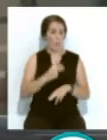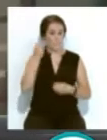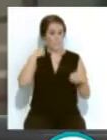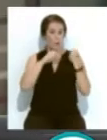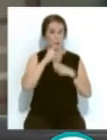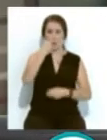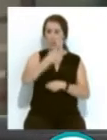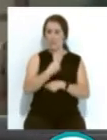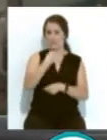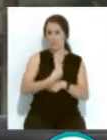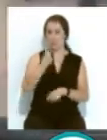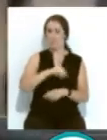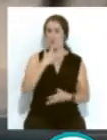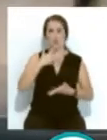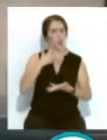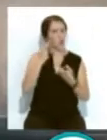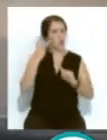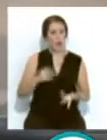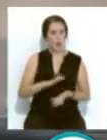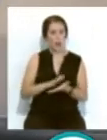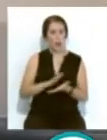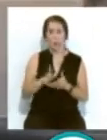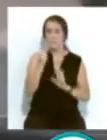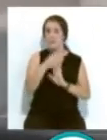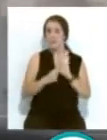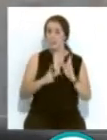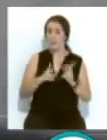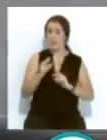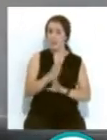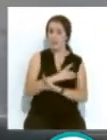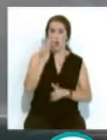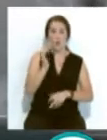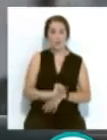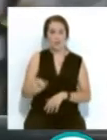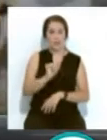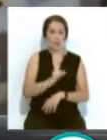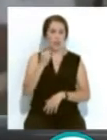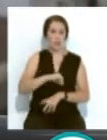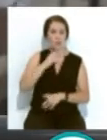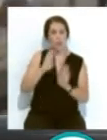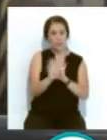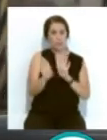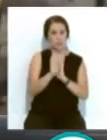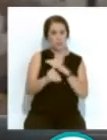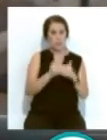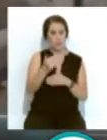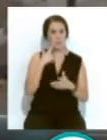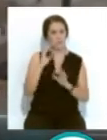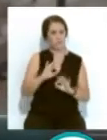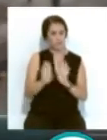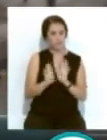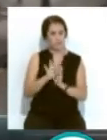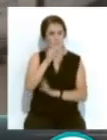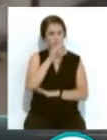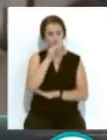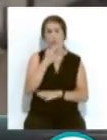autoexigente y no relajar las medidas de prevención y de higiene... ...que continúan manteniéndose plenamente vigentes...